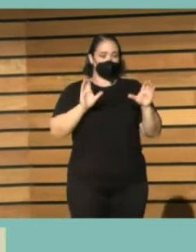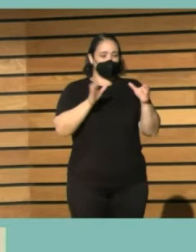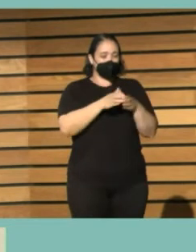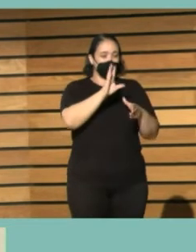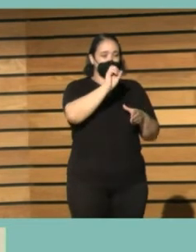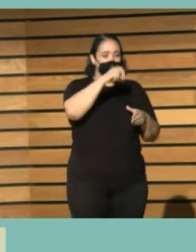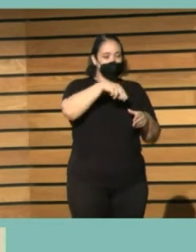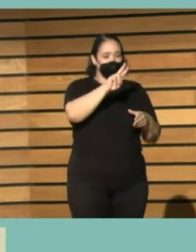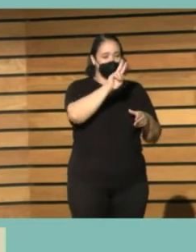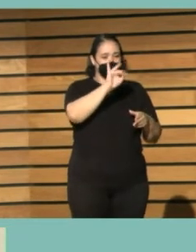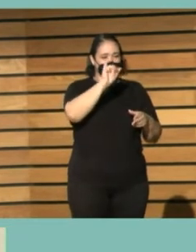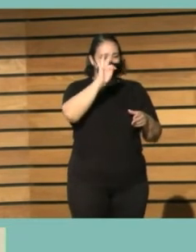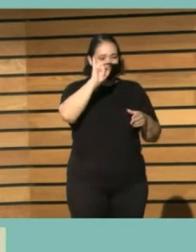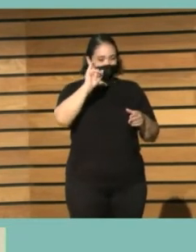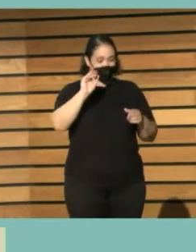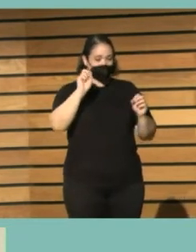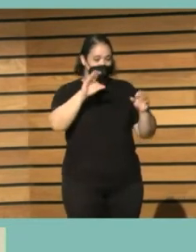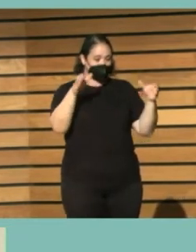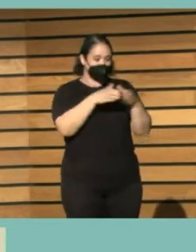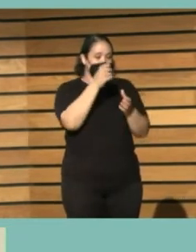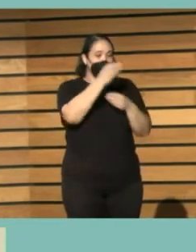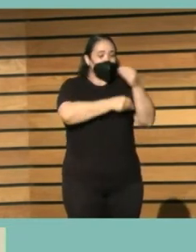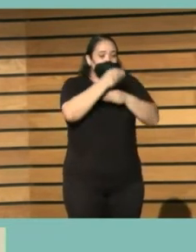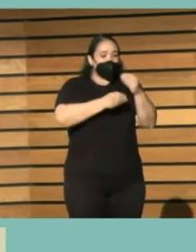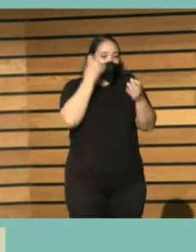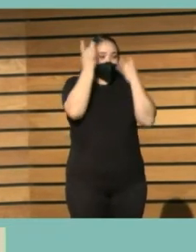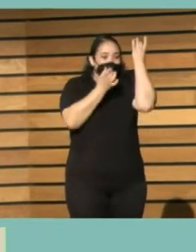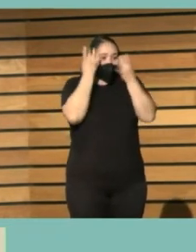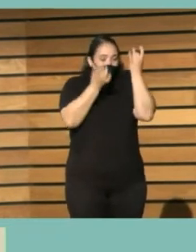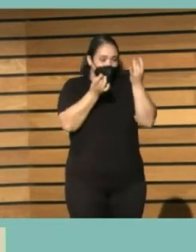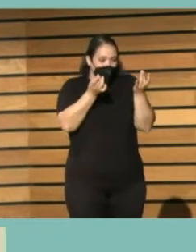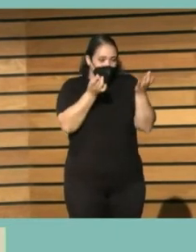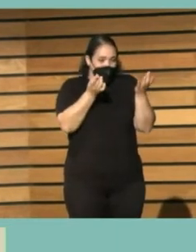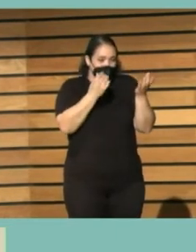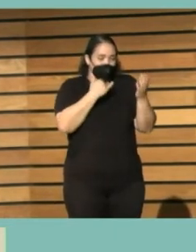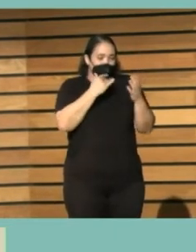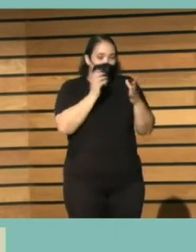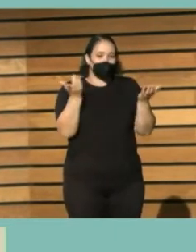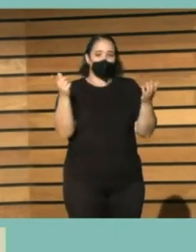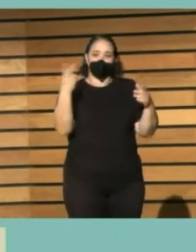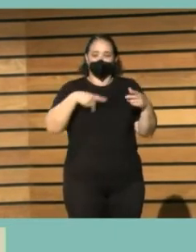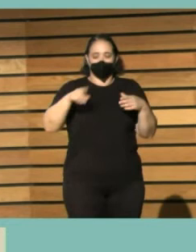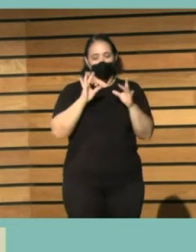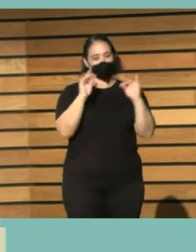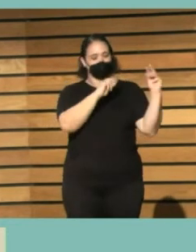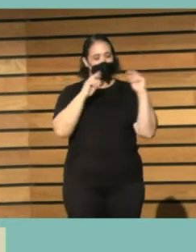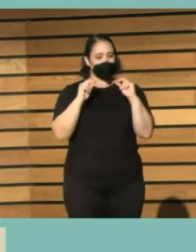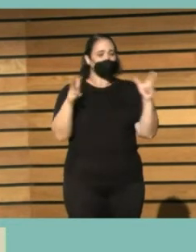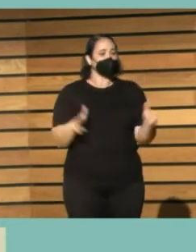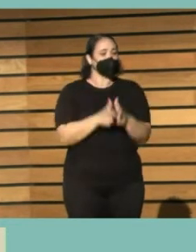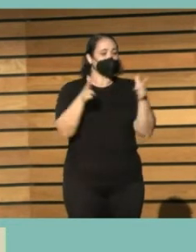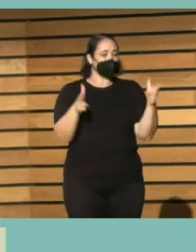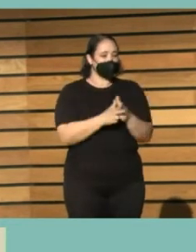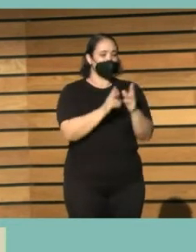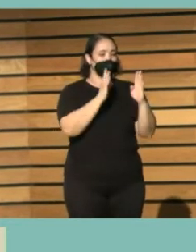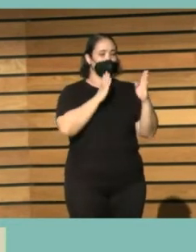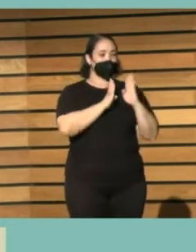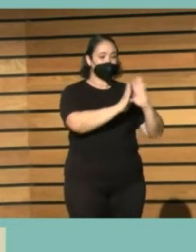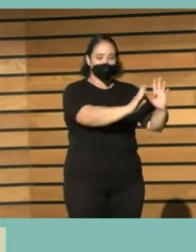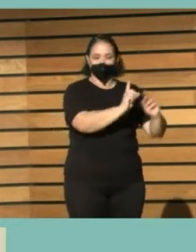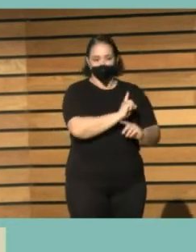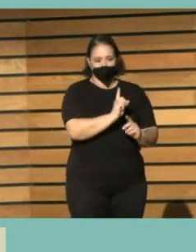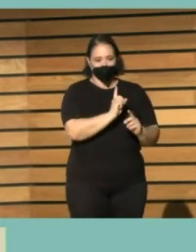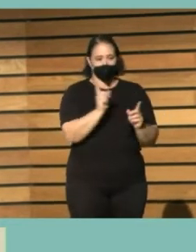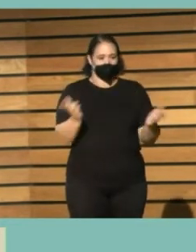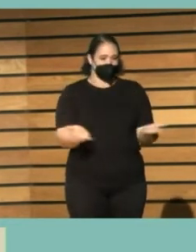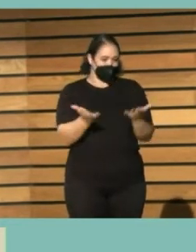de de acción donde poder hacer una verdadera acción social que no sea en el pasillo etcétera etcétera